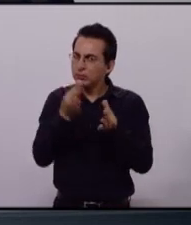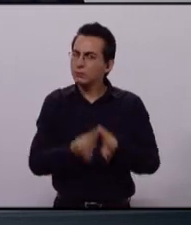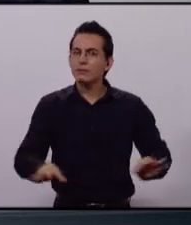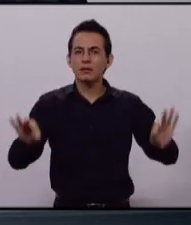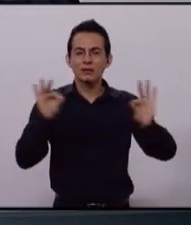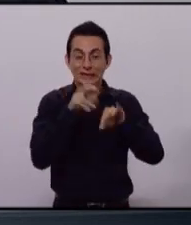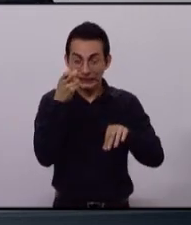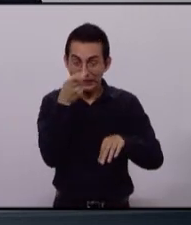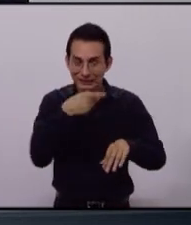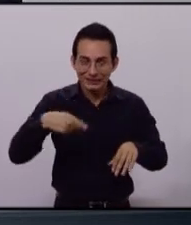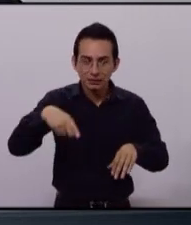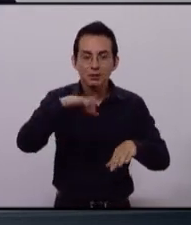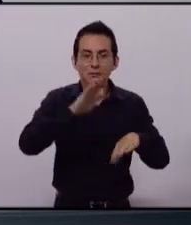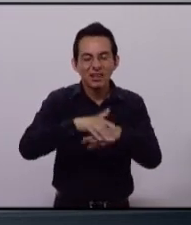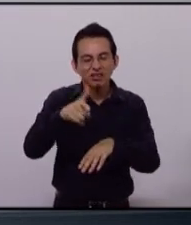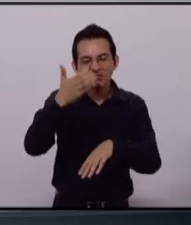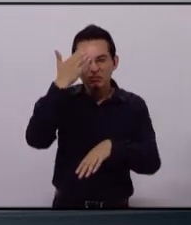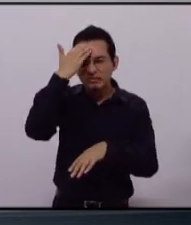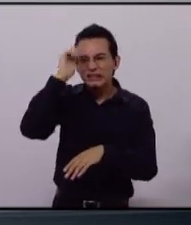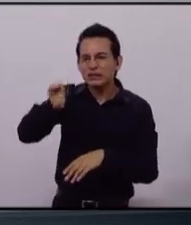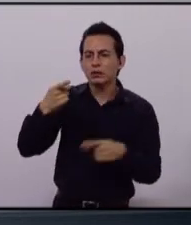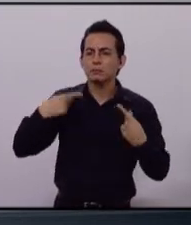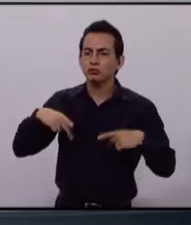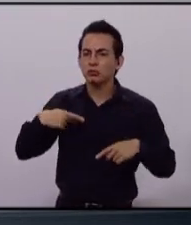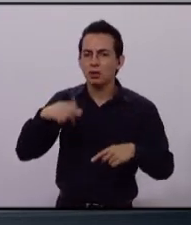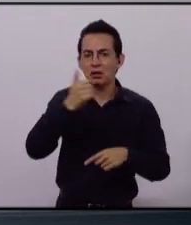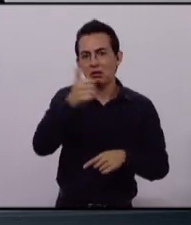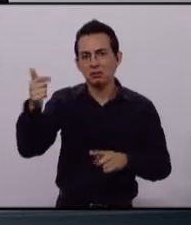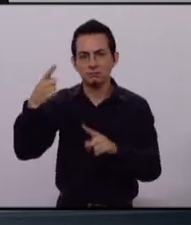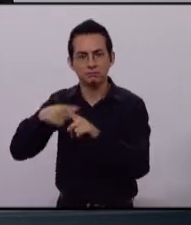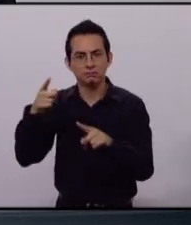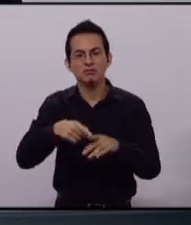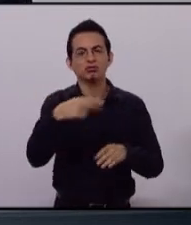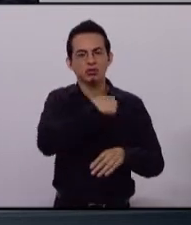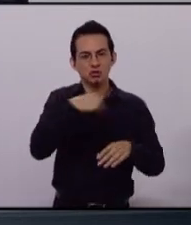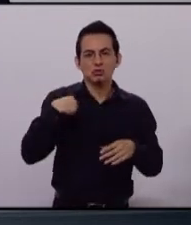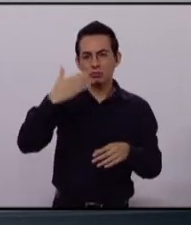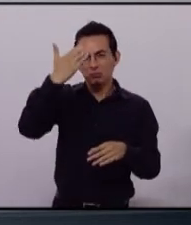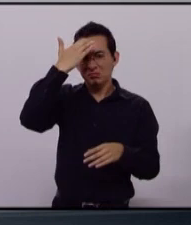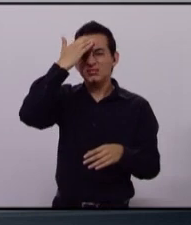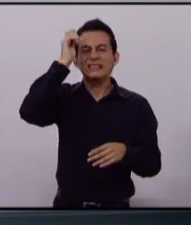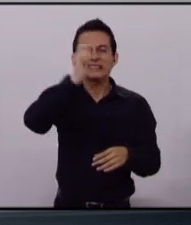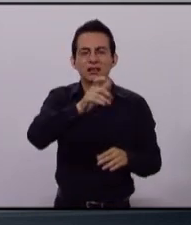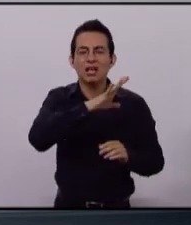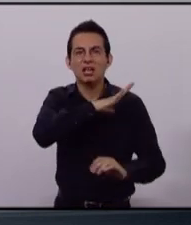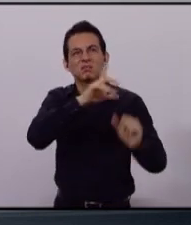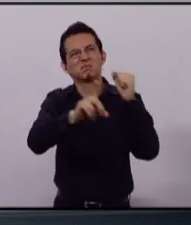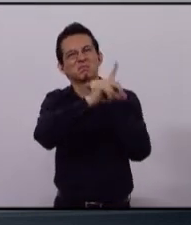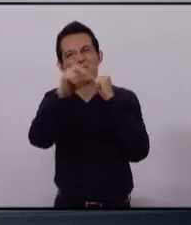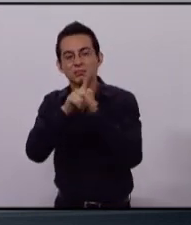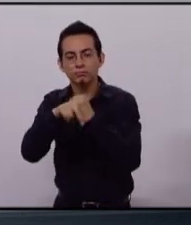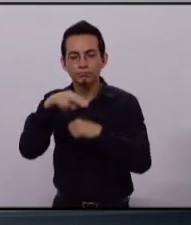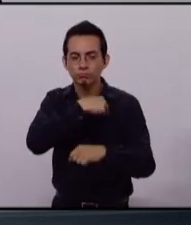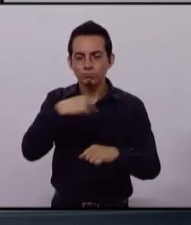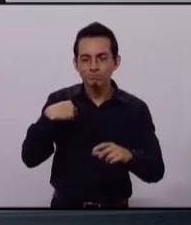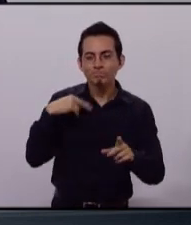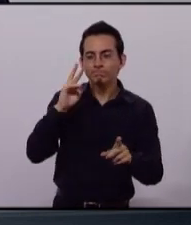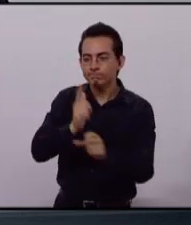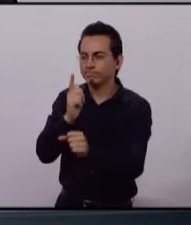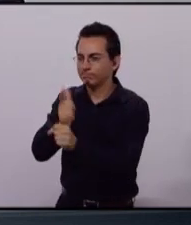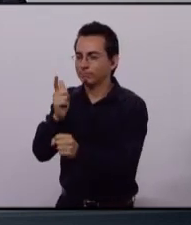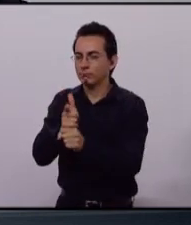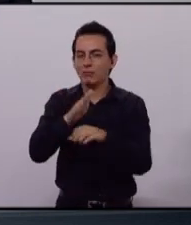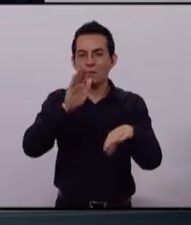se encuentra la sensibilidad de las personas. Conocemos las carencias, donde podemos atacar y resolver.